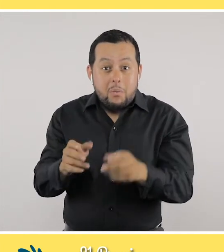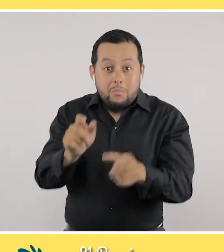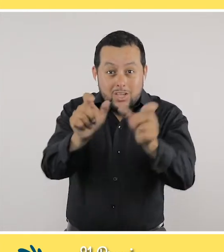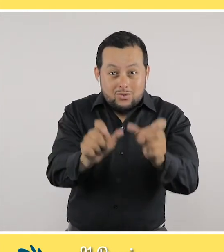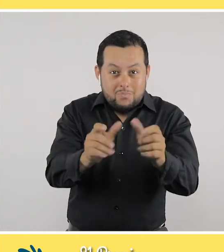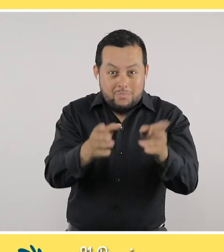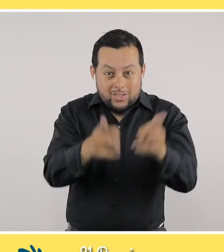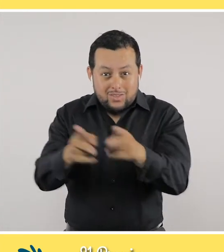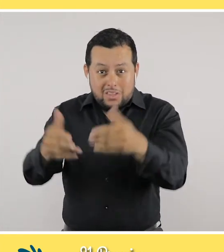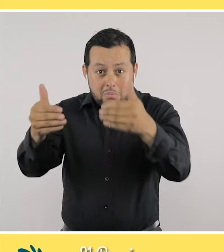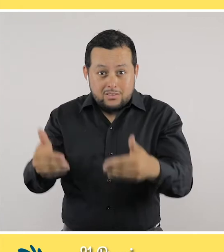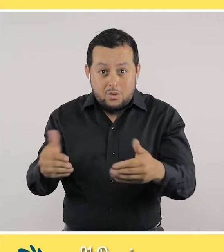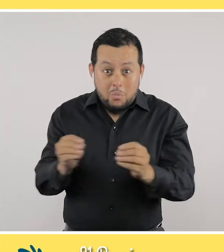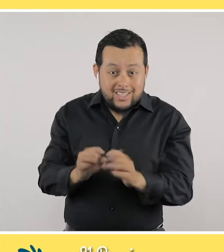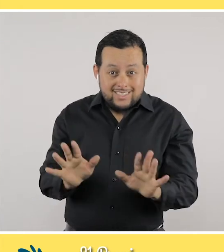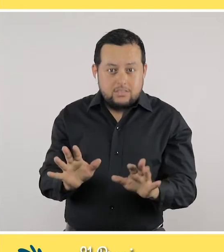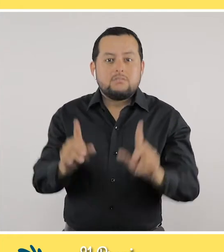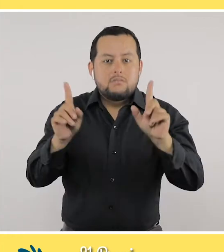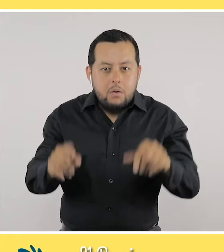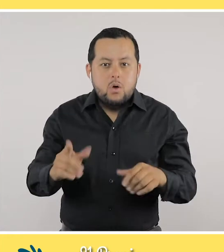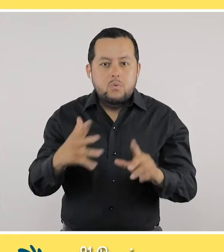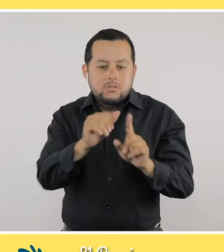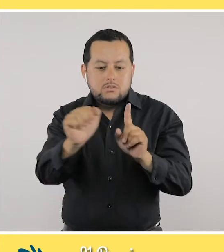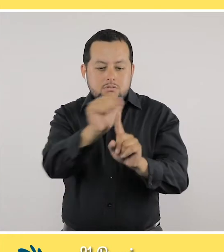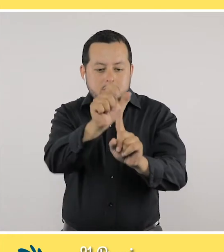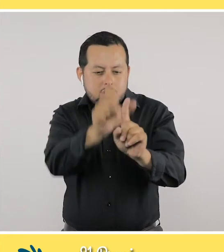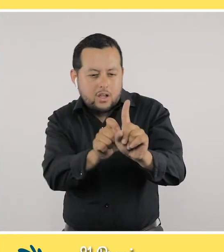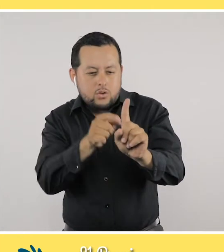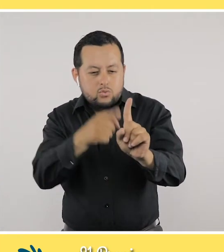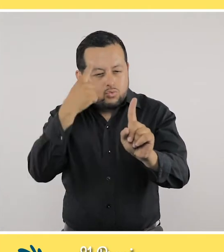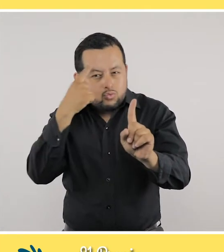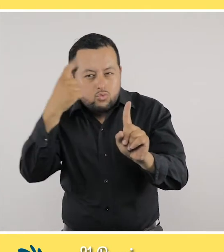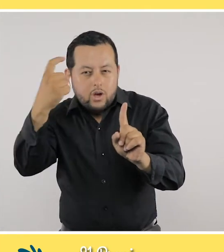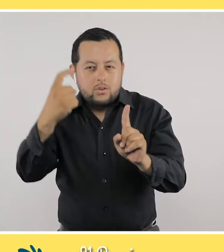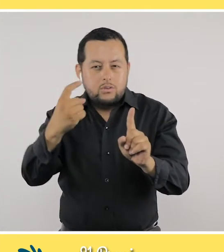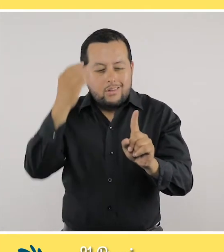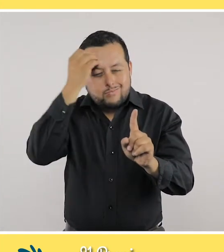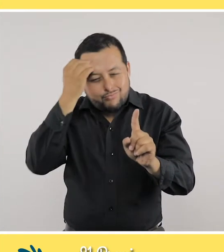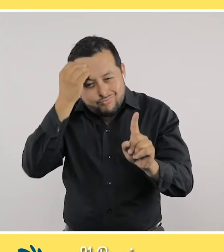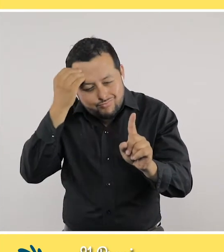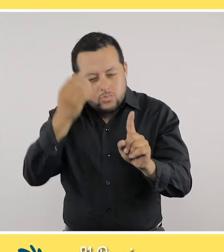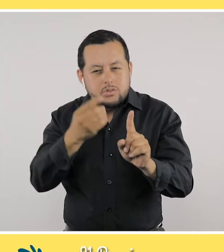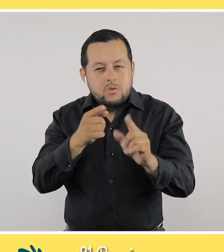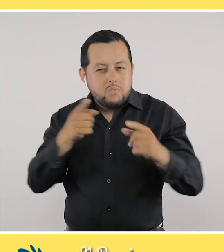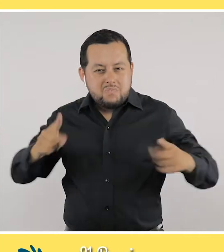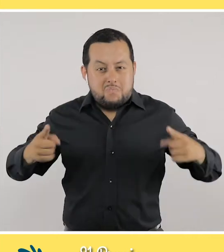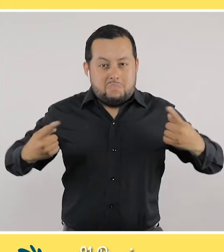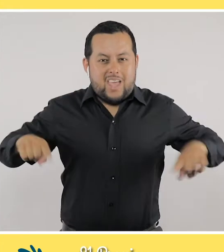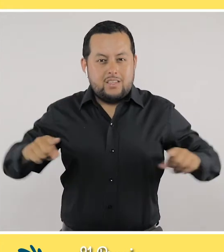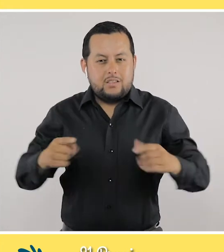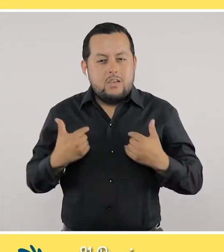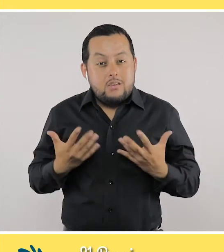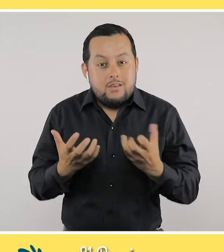en COITES, como empresa que quiera de la persona en condición de discapacidad, sino desde su ser. Cuáles son sus